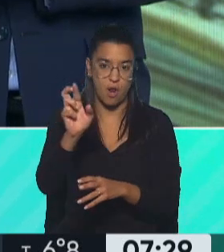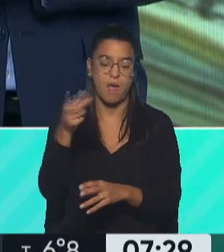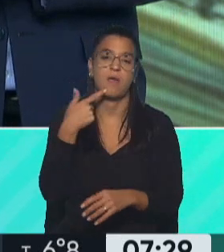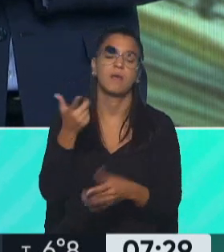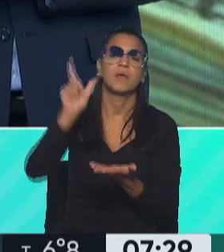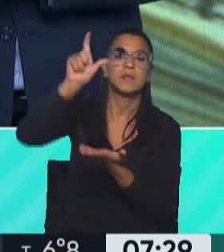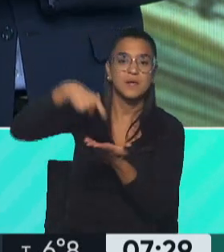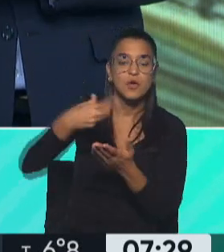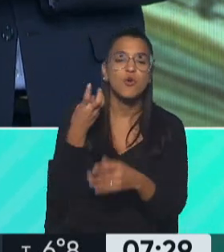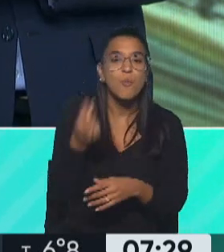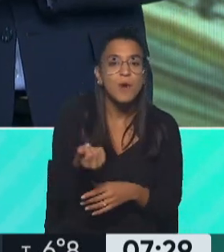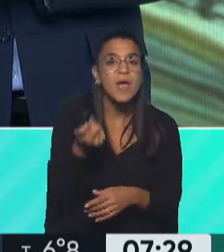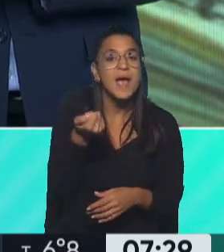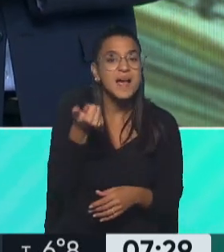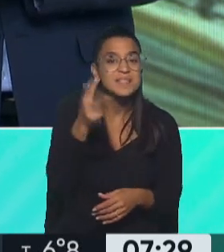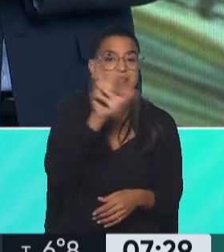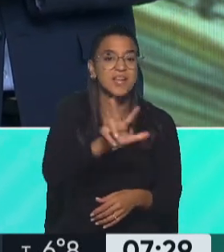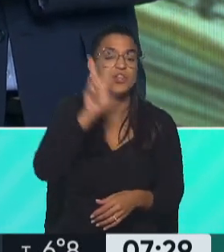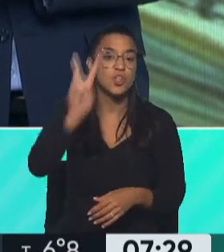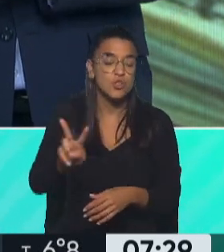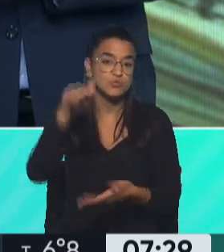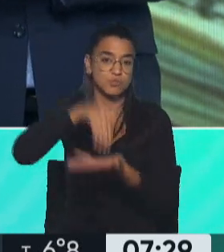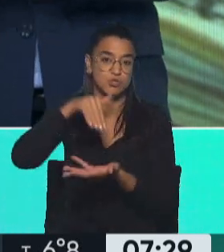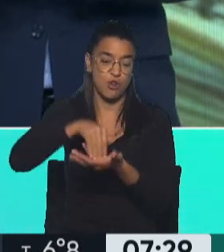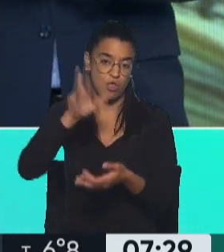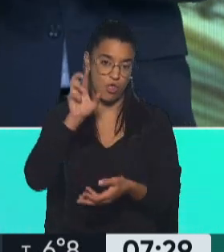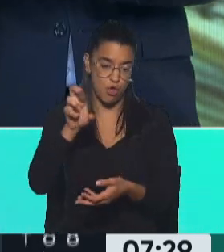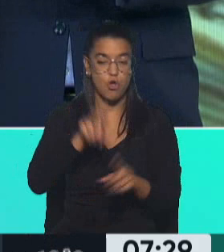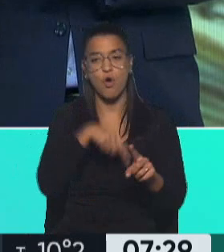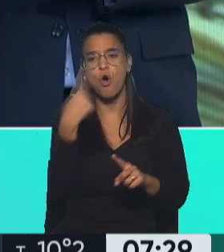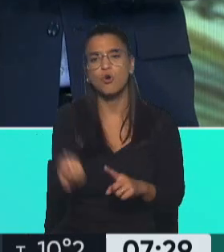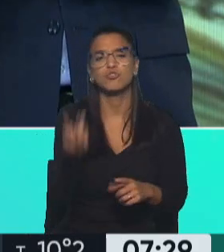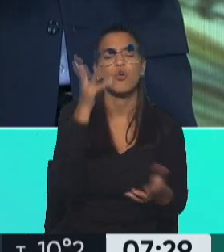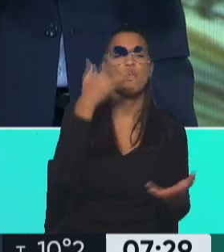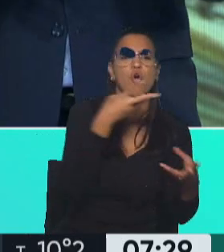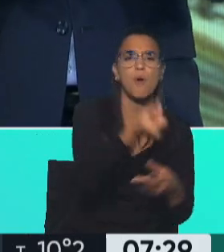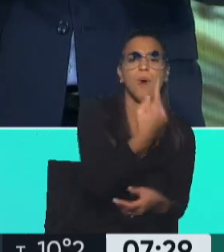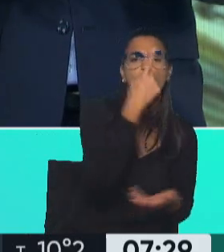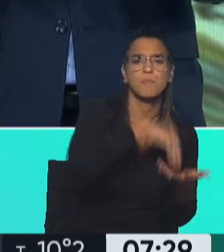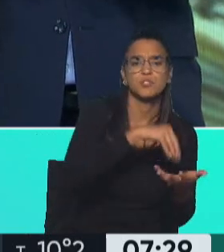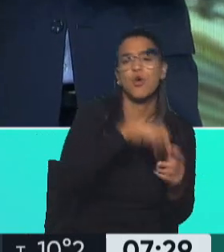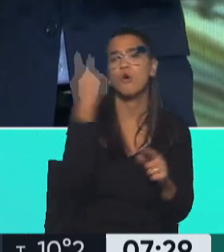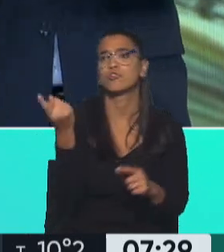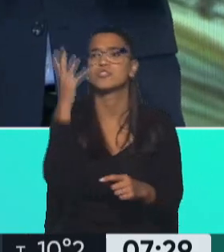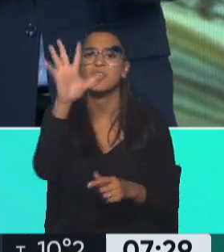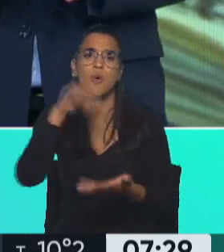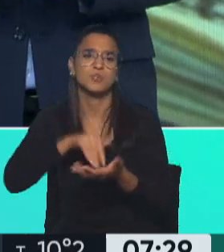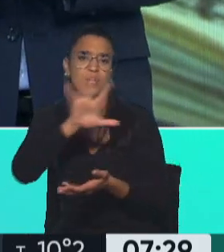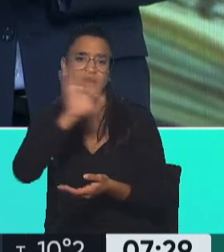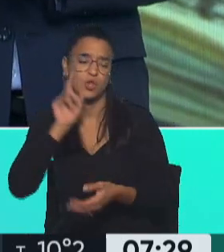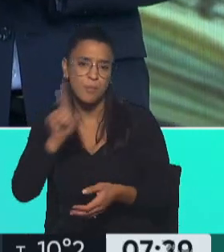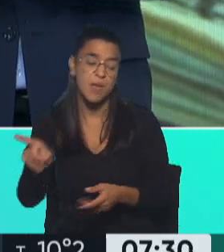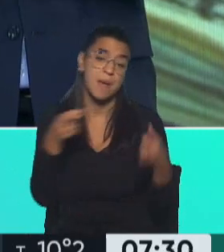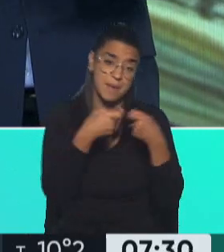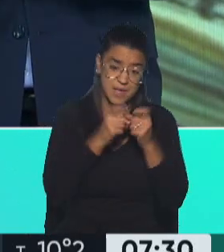tarjeta de crédito, compró casi 32 millones de dólares. Hubo otros que compraban un millón, cinco millones y medio. Empresas y